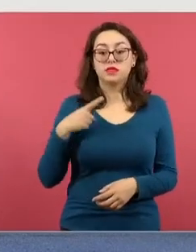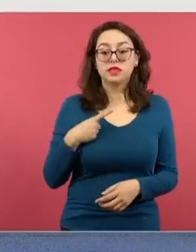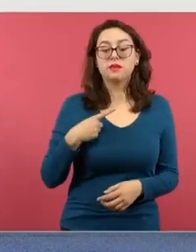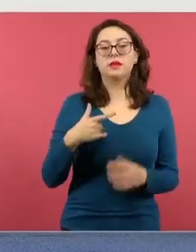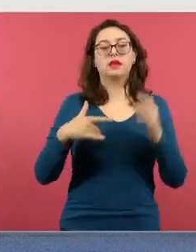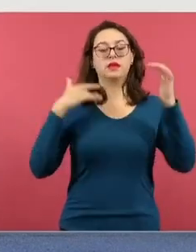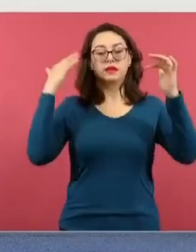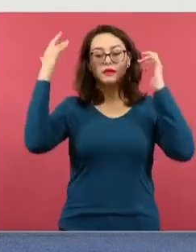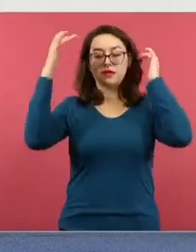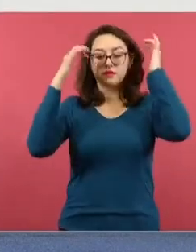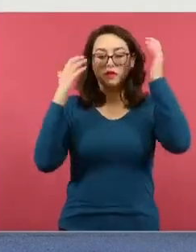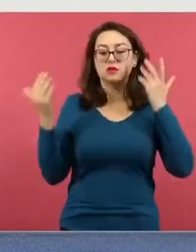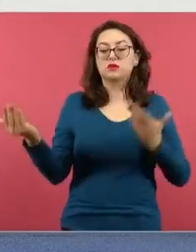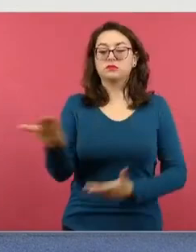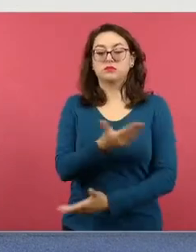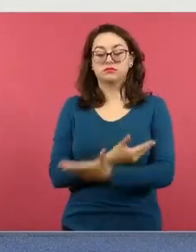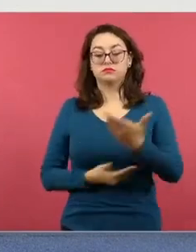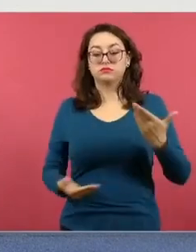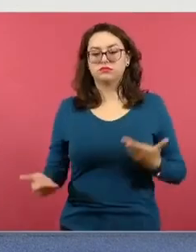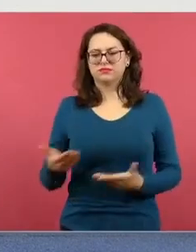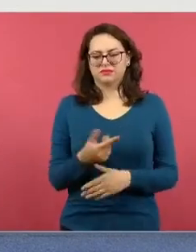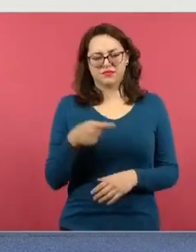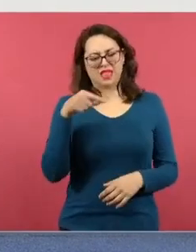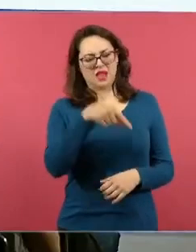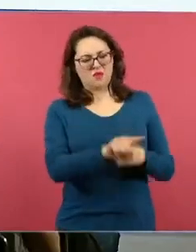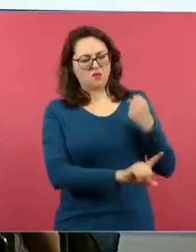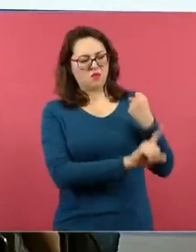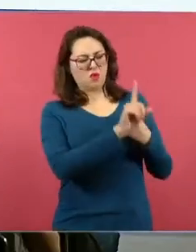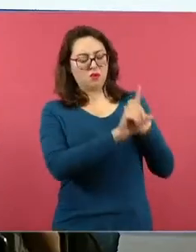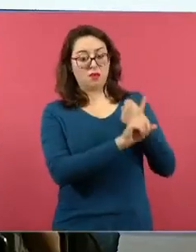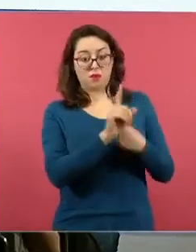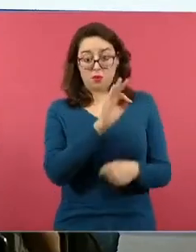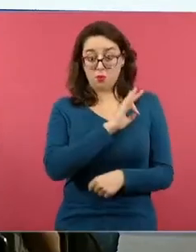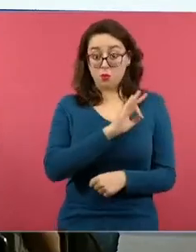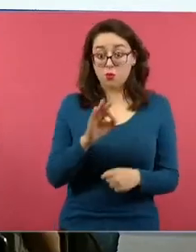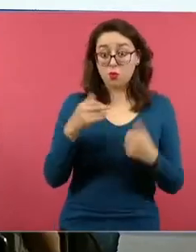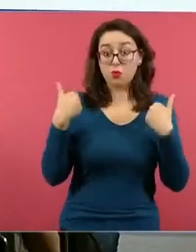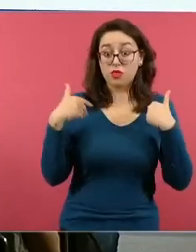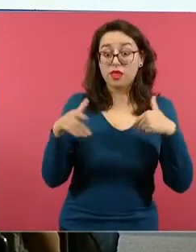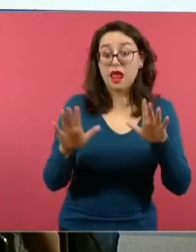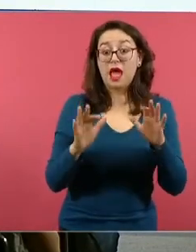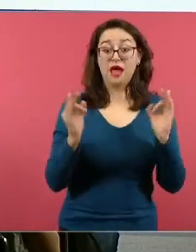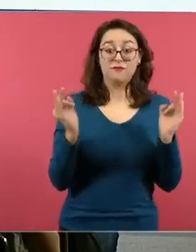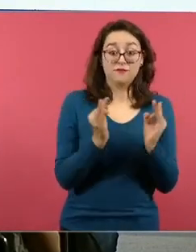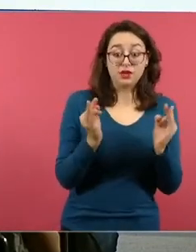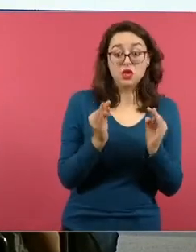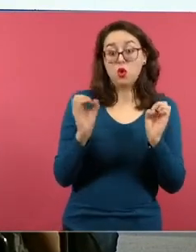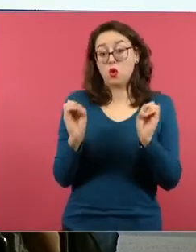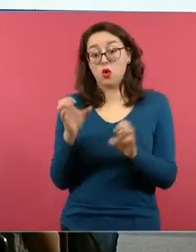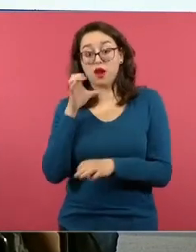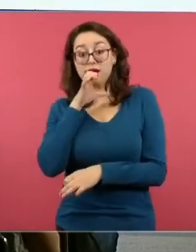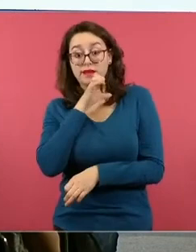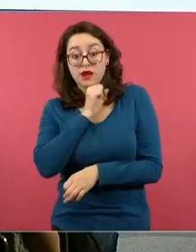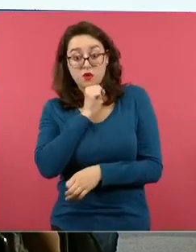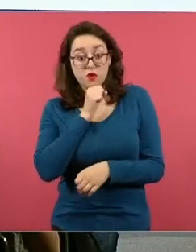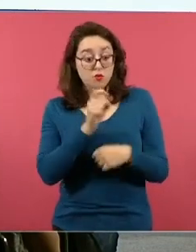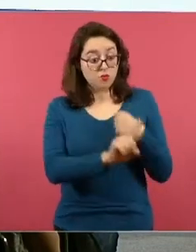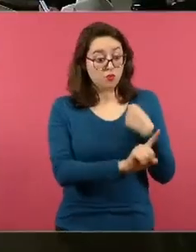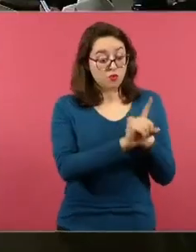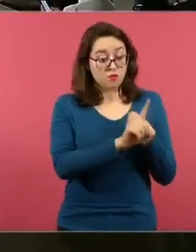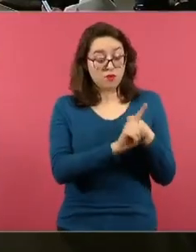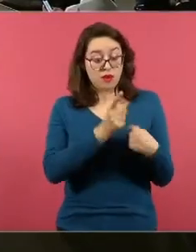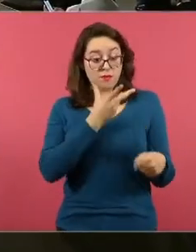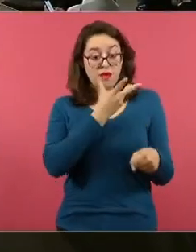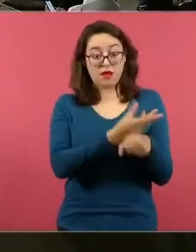perdón, cómo utilizar la temperatura para solucionar el problema. Este proyecto, como les